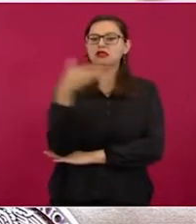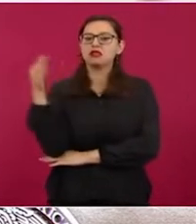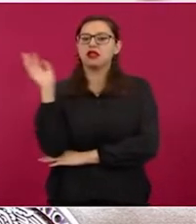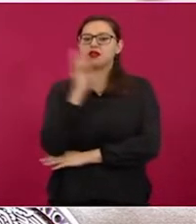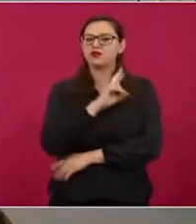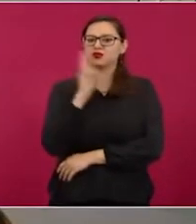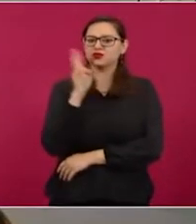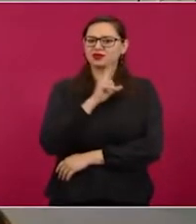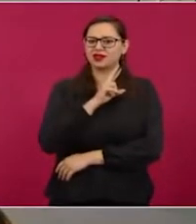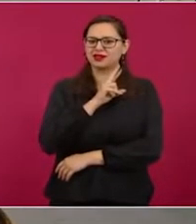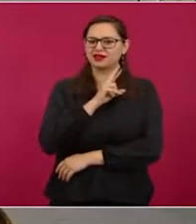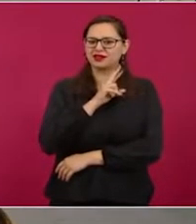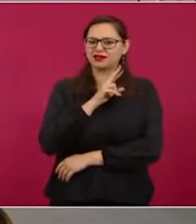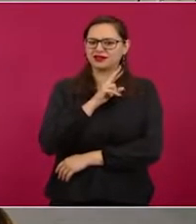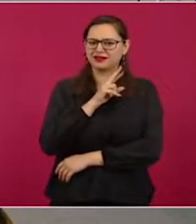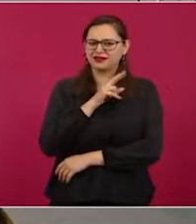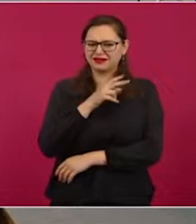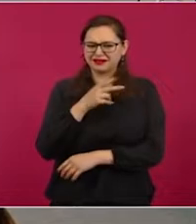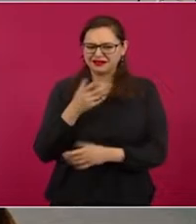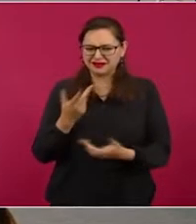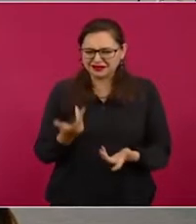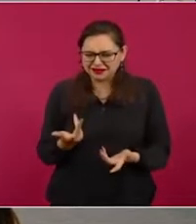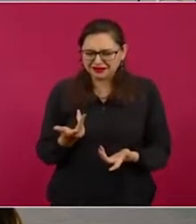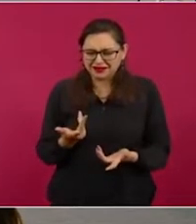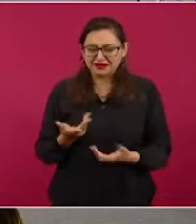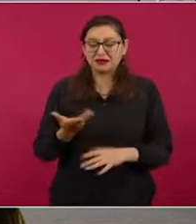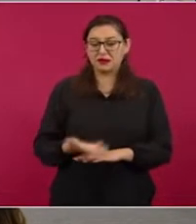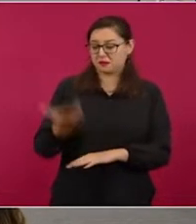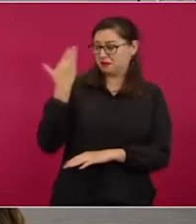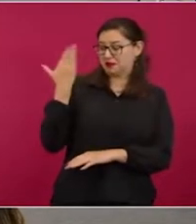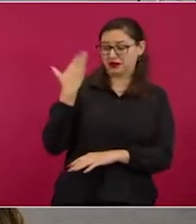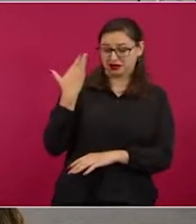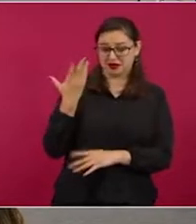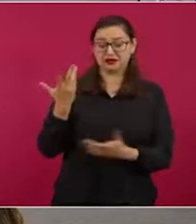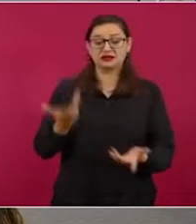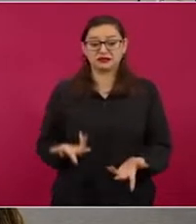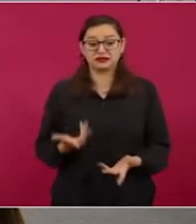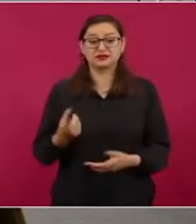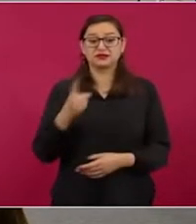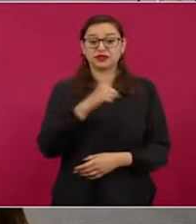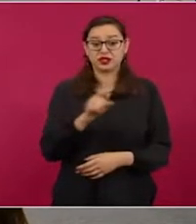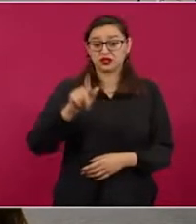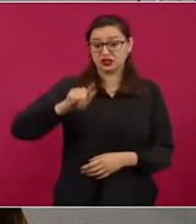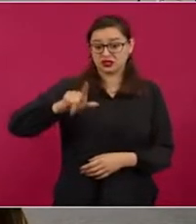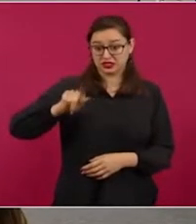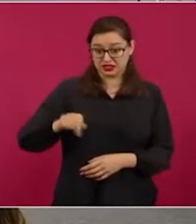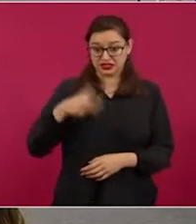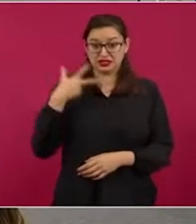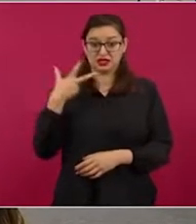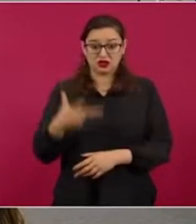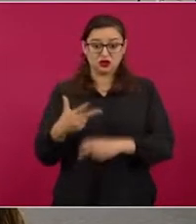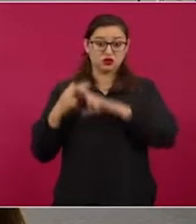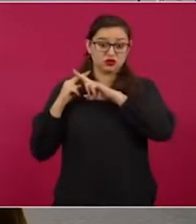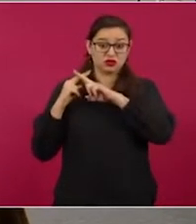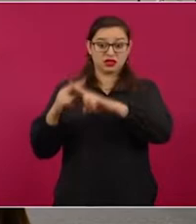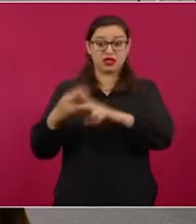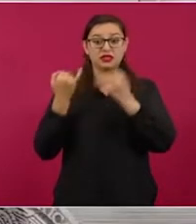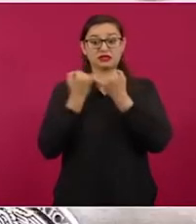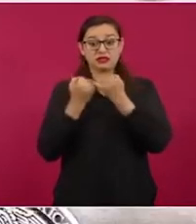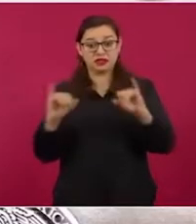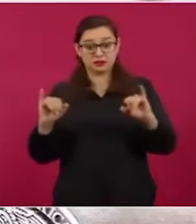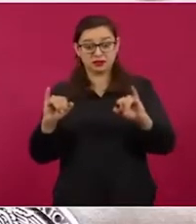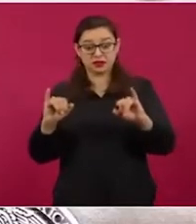domingo 27 de febrero, con motivo del 178 aniversario de la independencia de la República Mexicana,